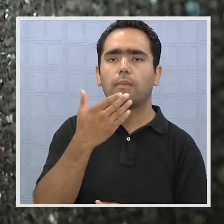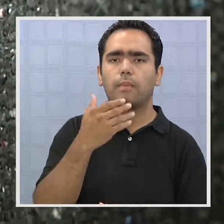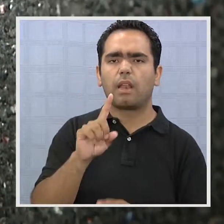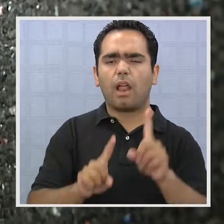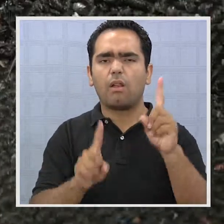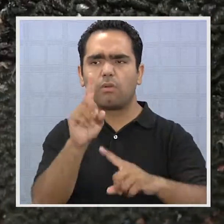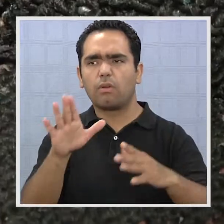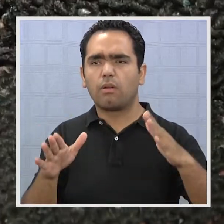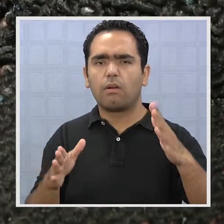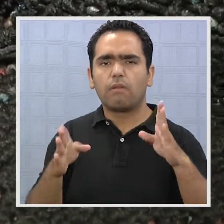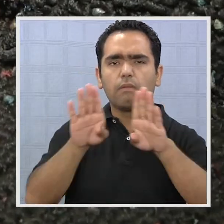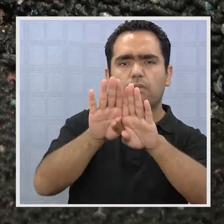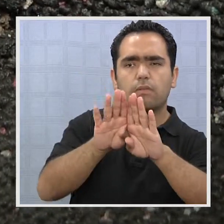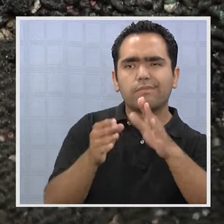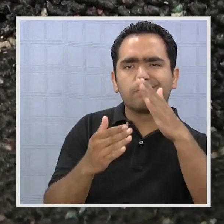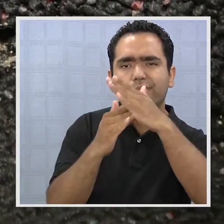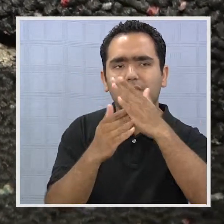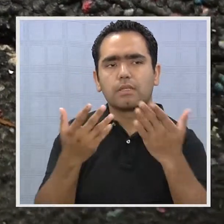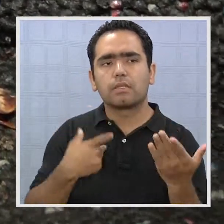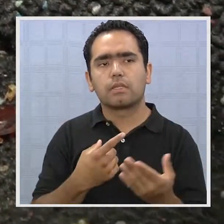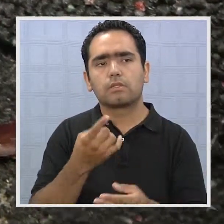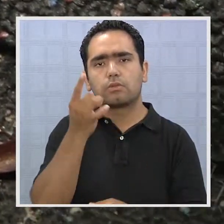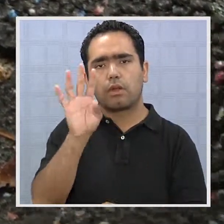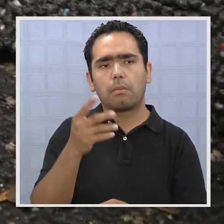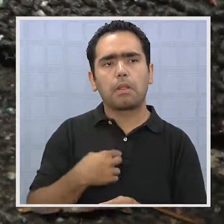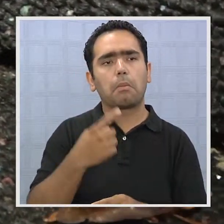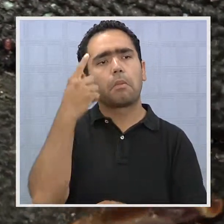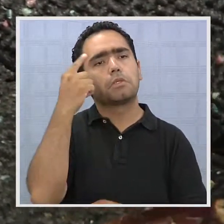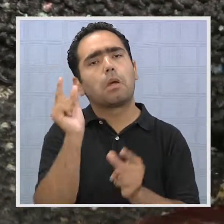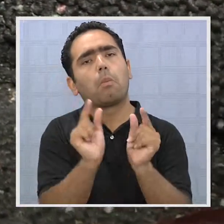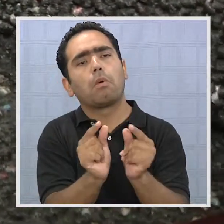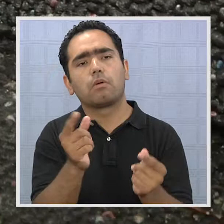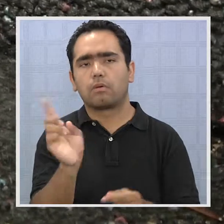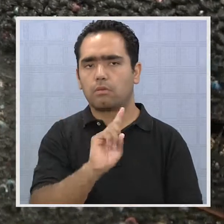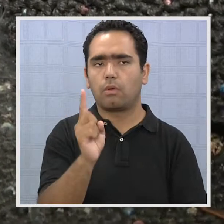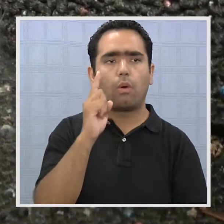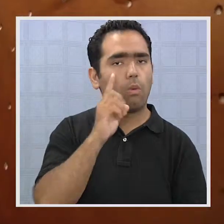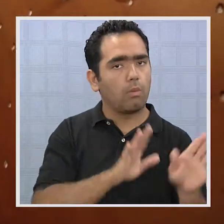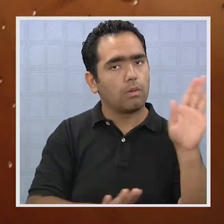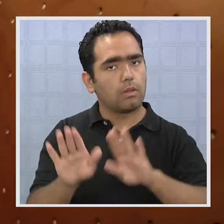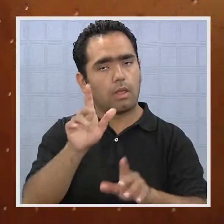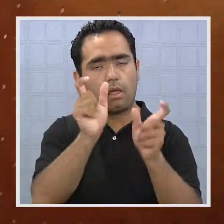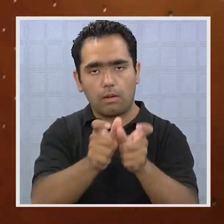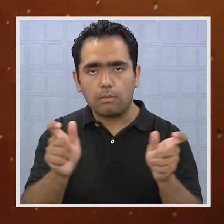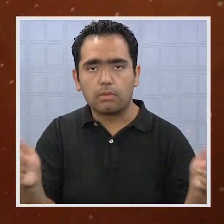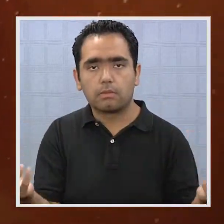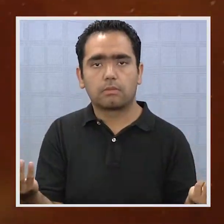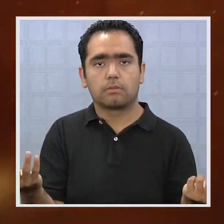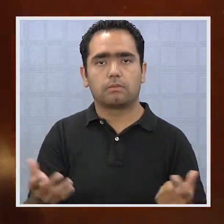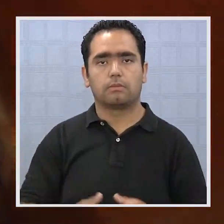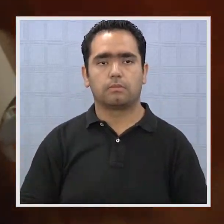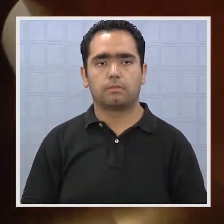bloqueo de las salidas y otras medidas, que no son solo detalles cuando se trata de proteger a las personas.